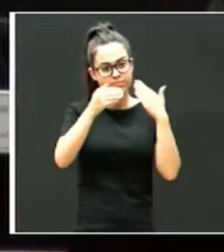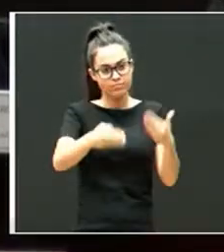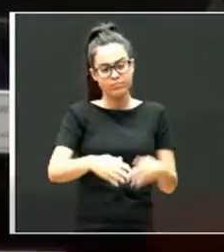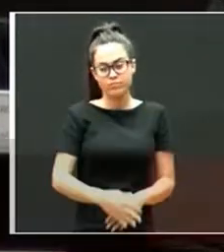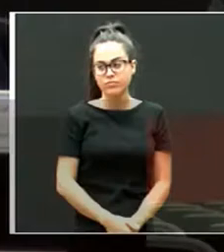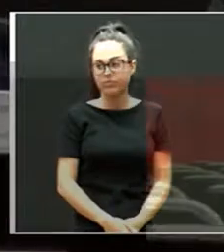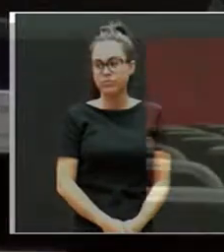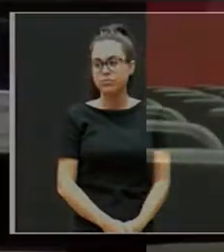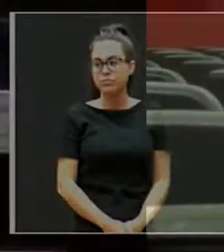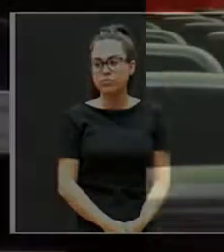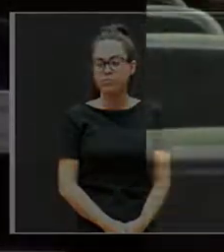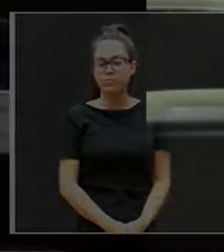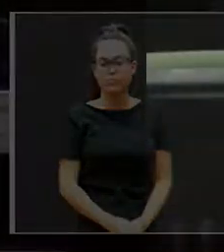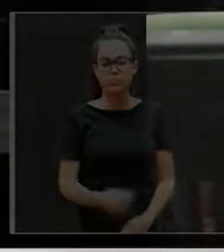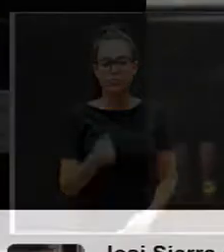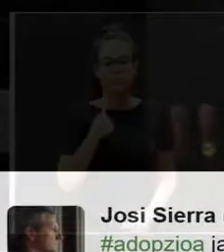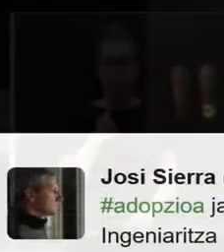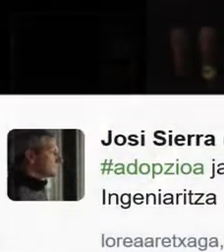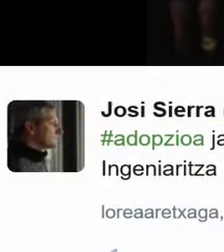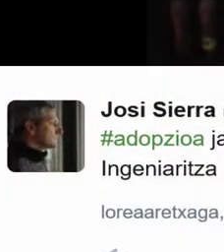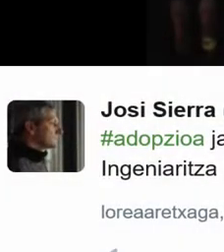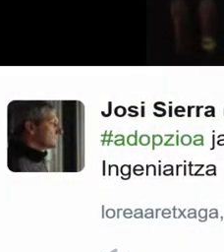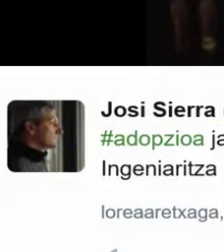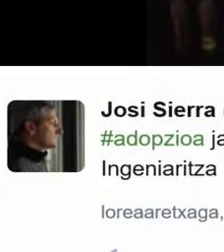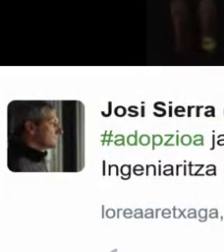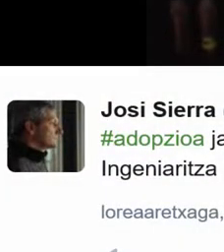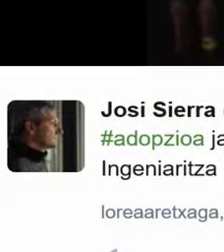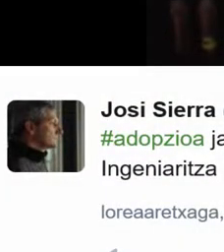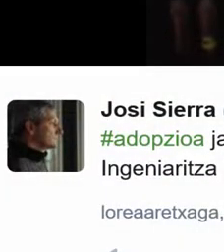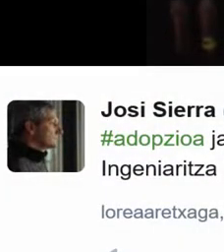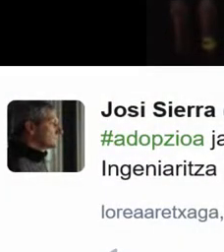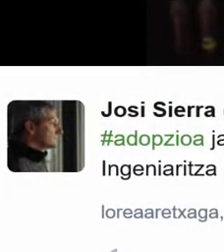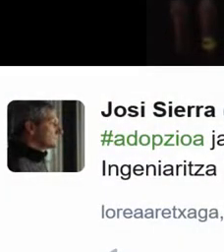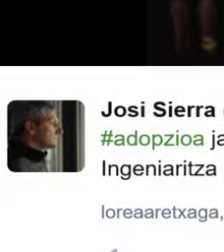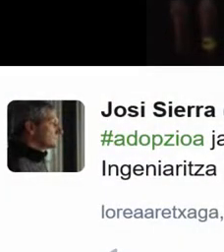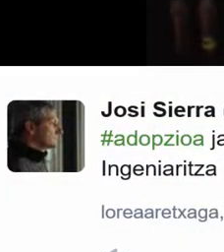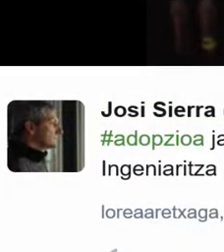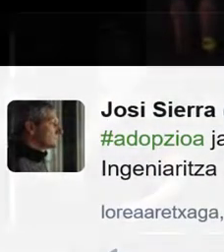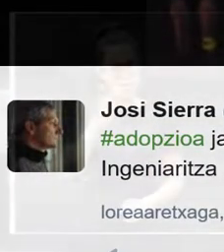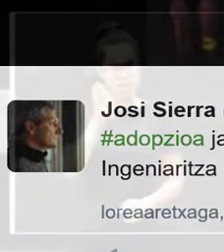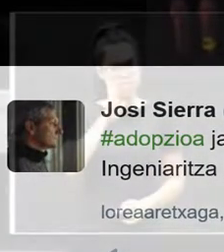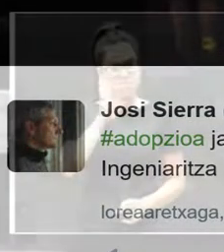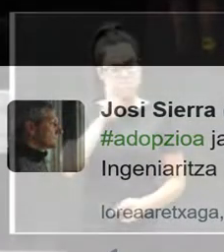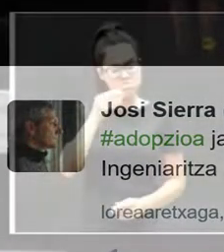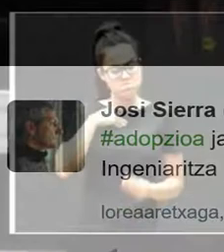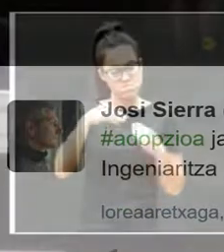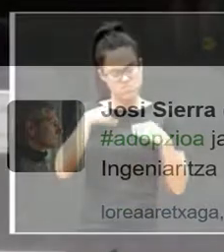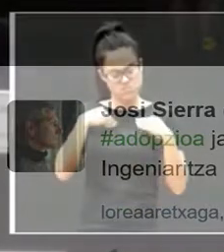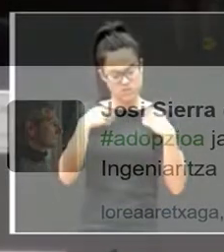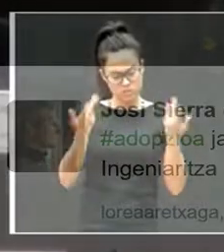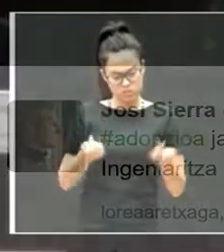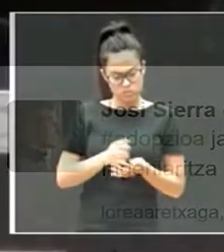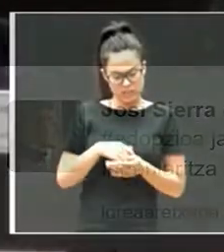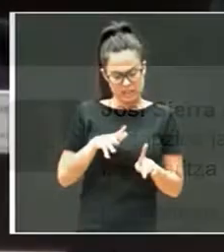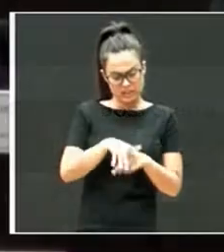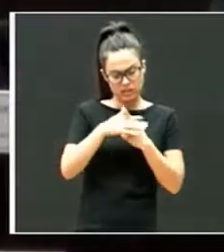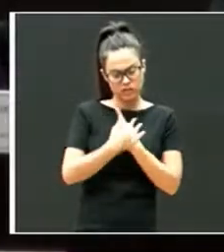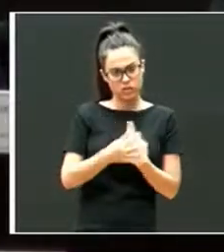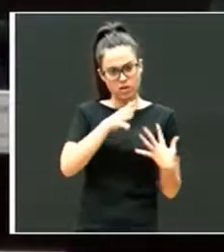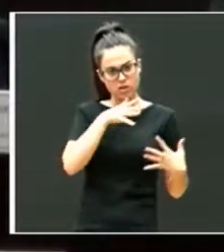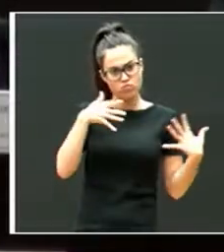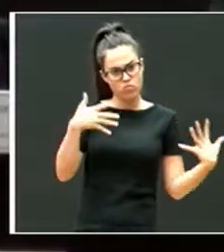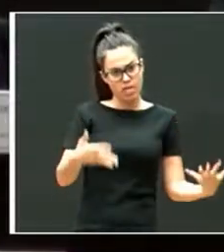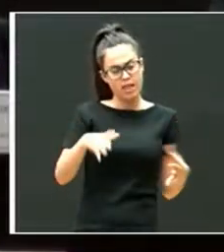Yo lo que tengo que decir, me preguntaba Carmen o me pedía Carmen que hablara de la situación actual y de los